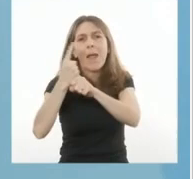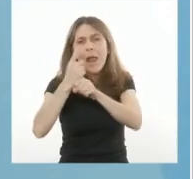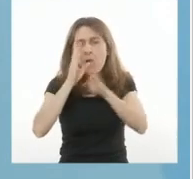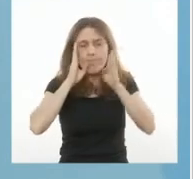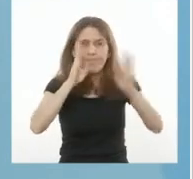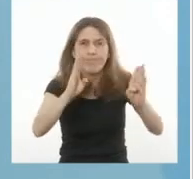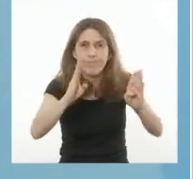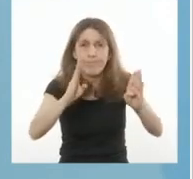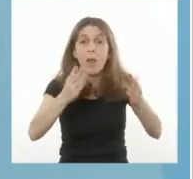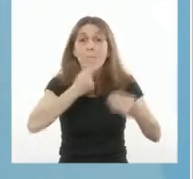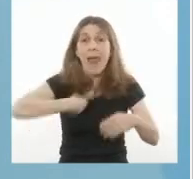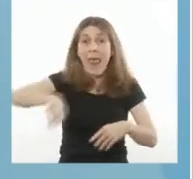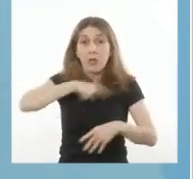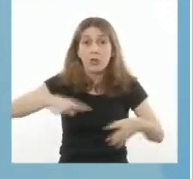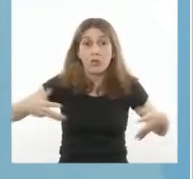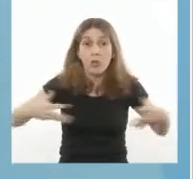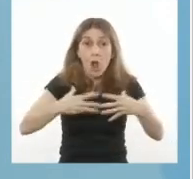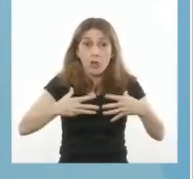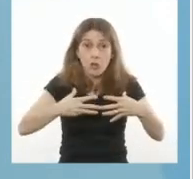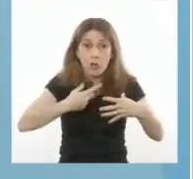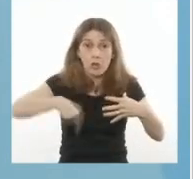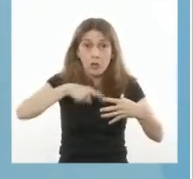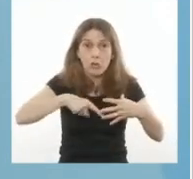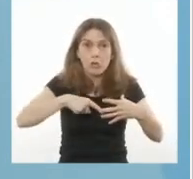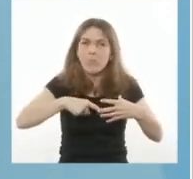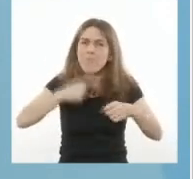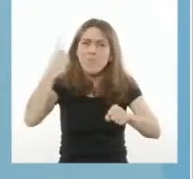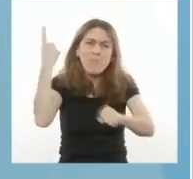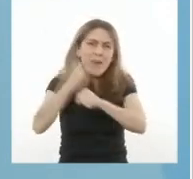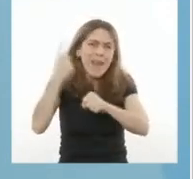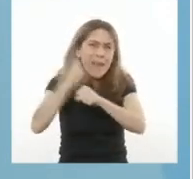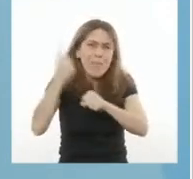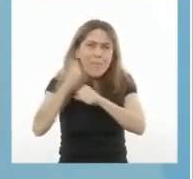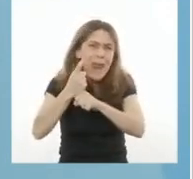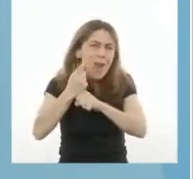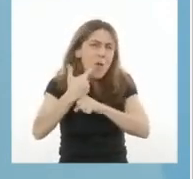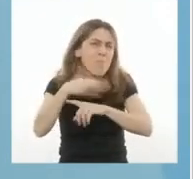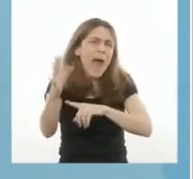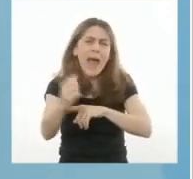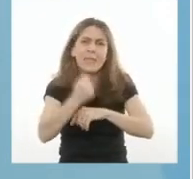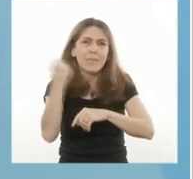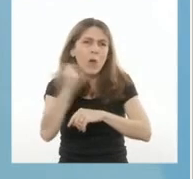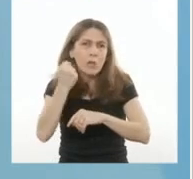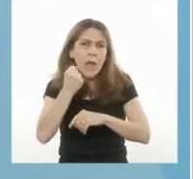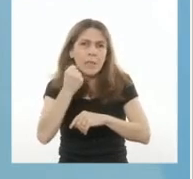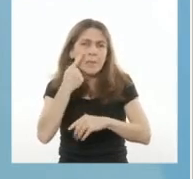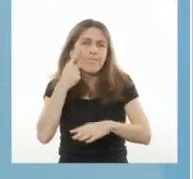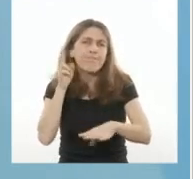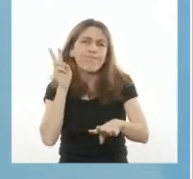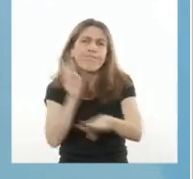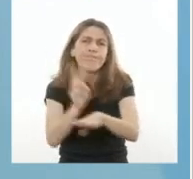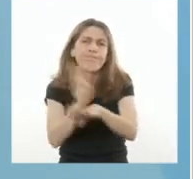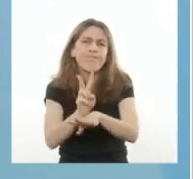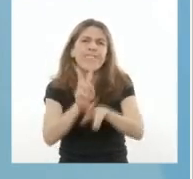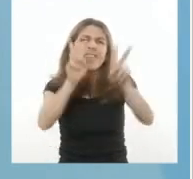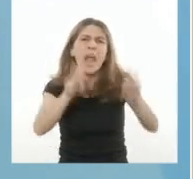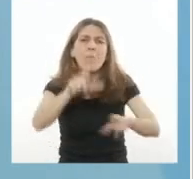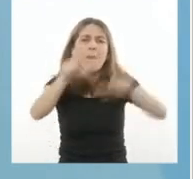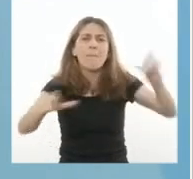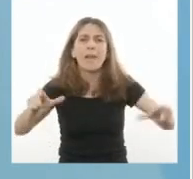Para nosotros, la primera prioridad es cuidar la salud y la vida.